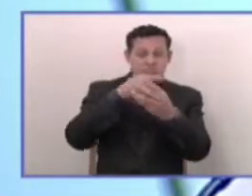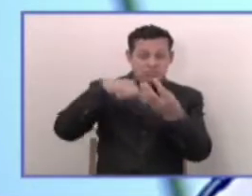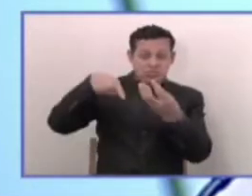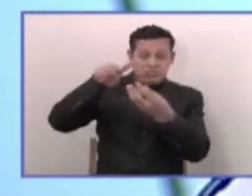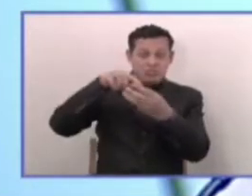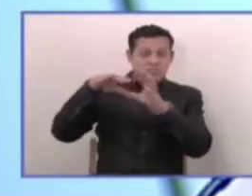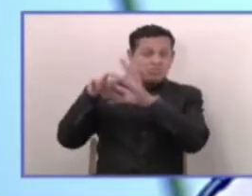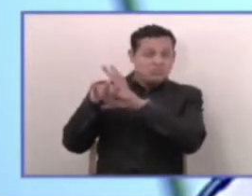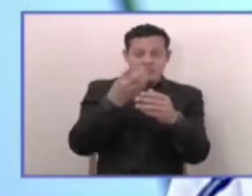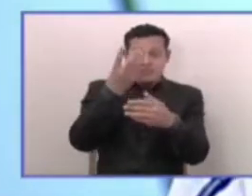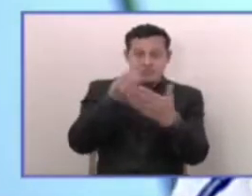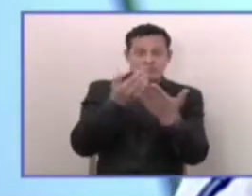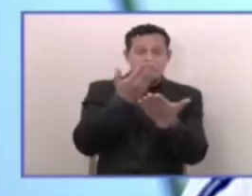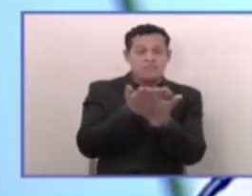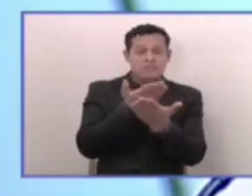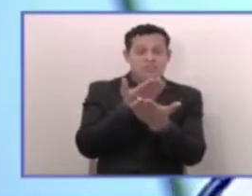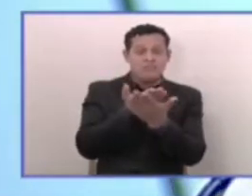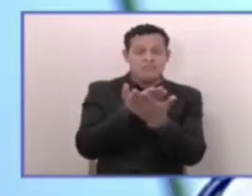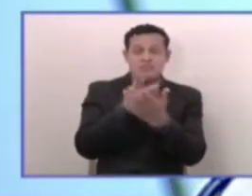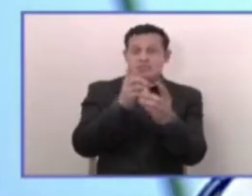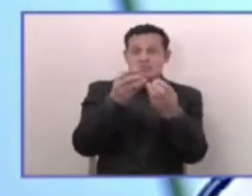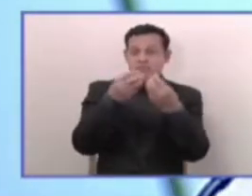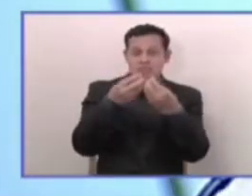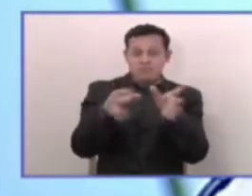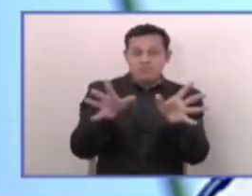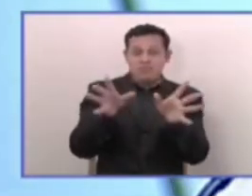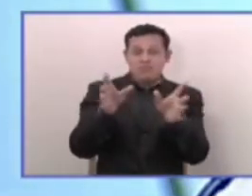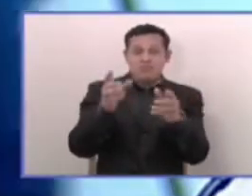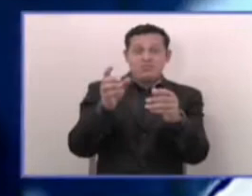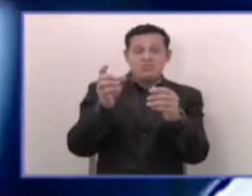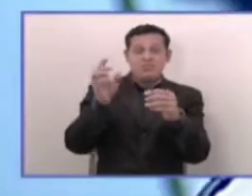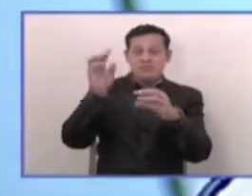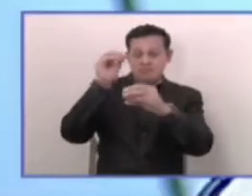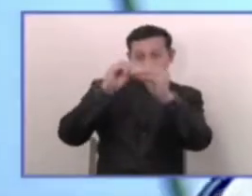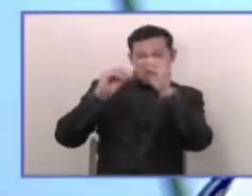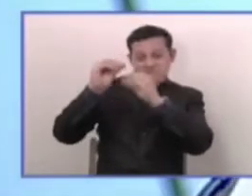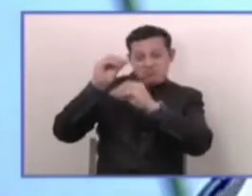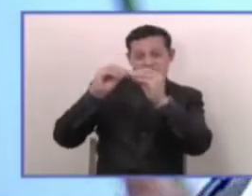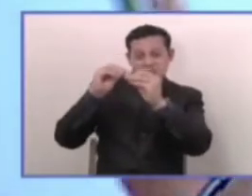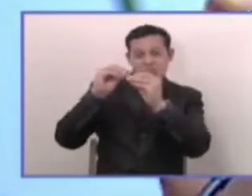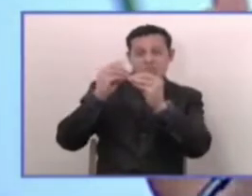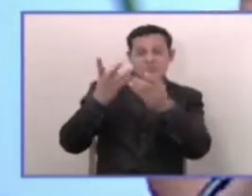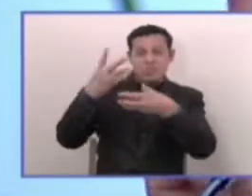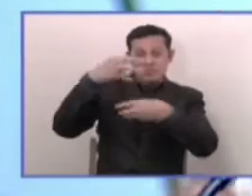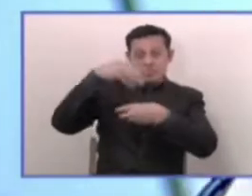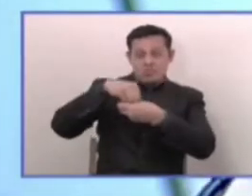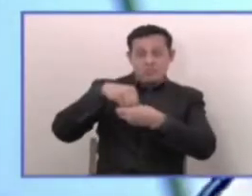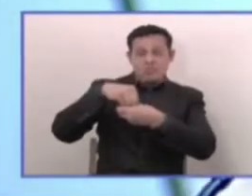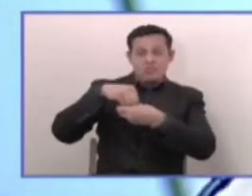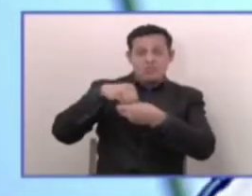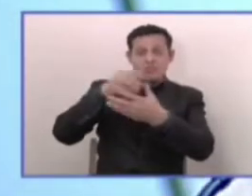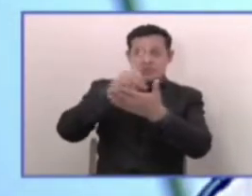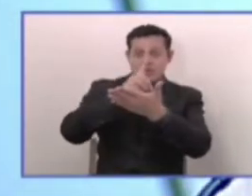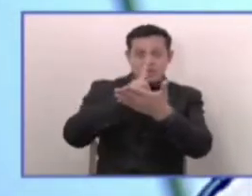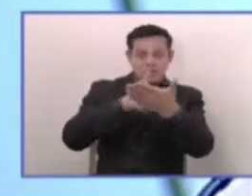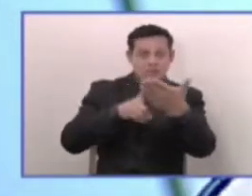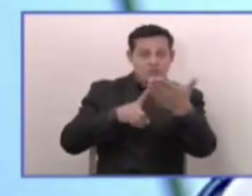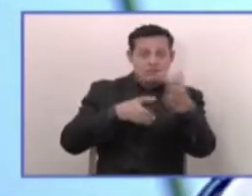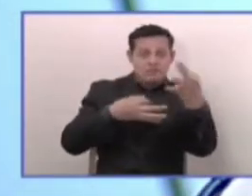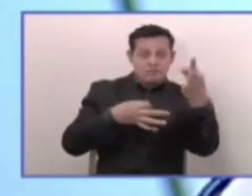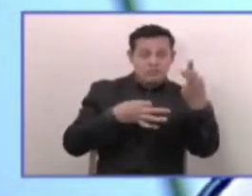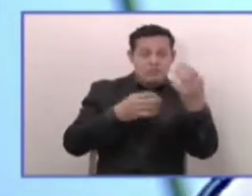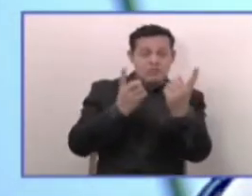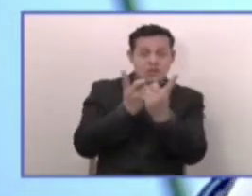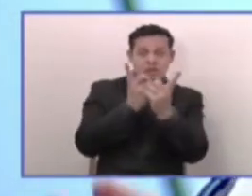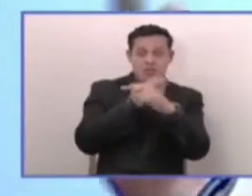traen al Pleno, no pierden la parte cosmética, incluso de decretos que